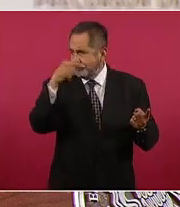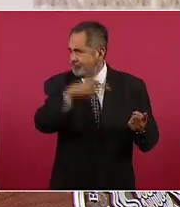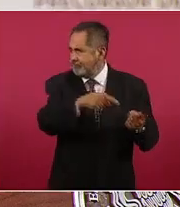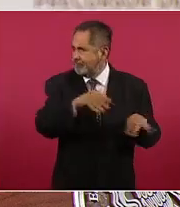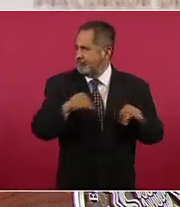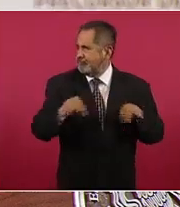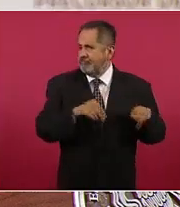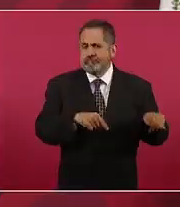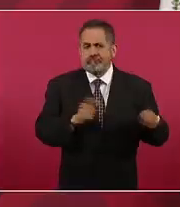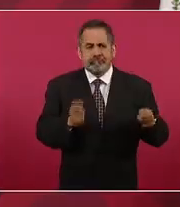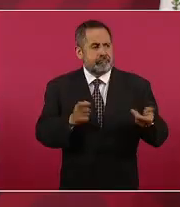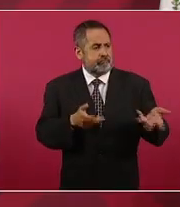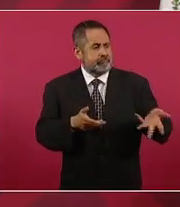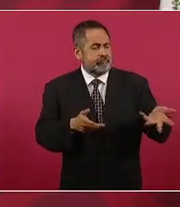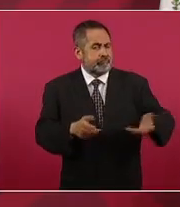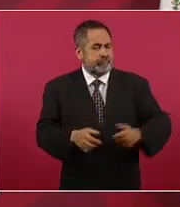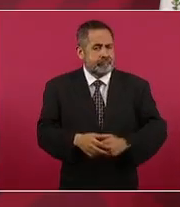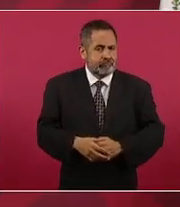su función